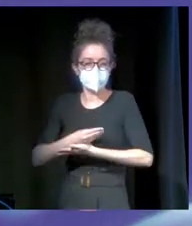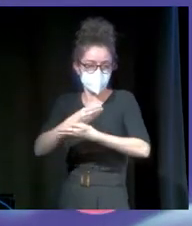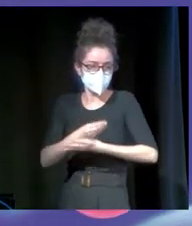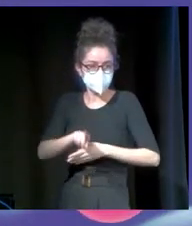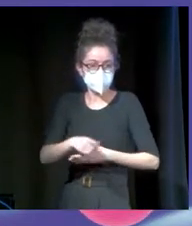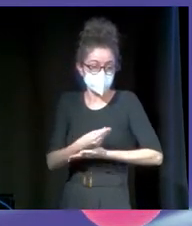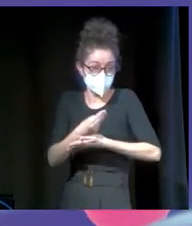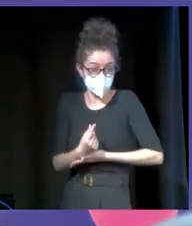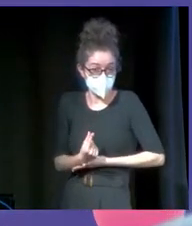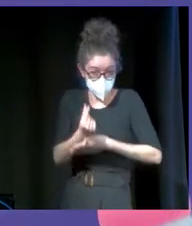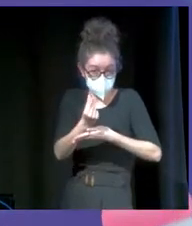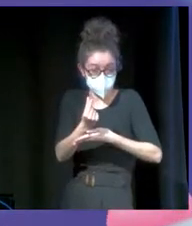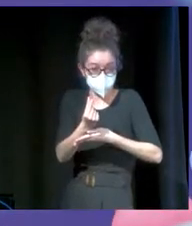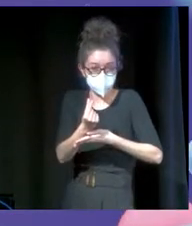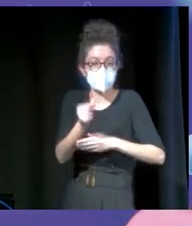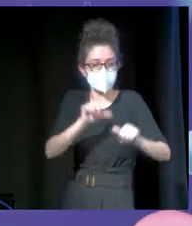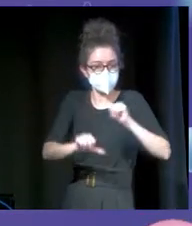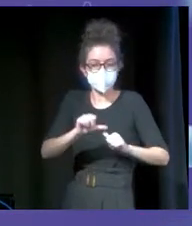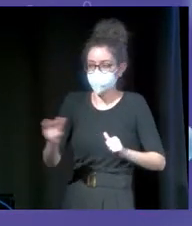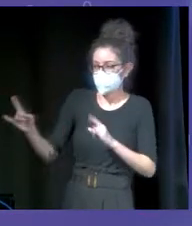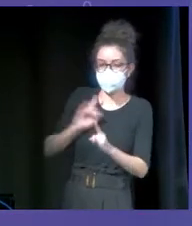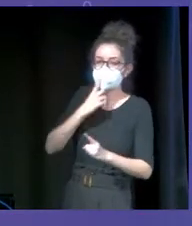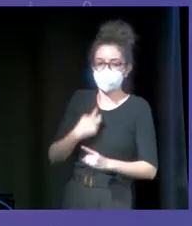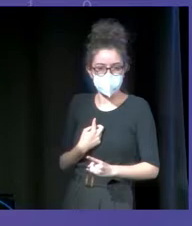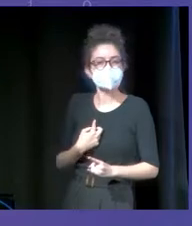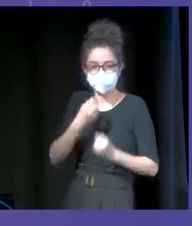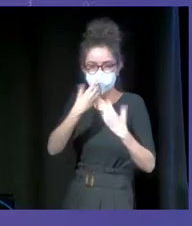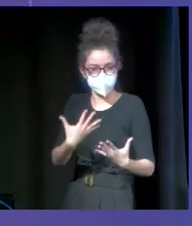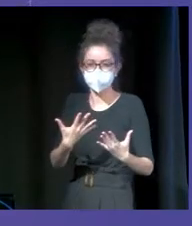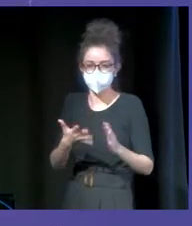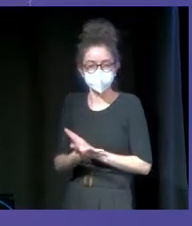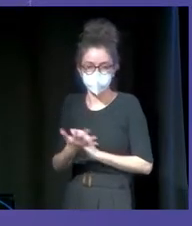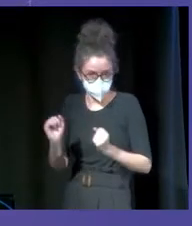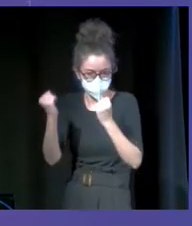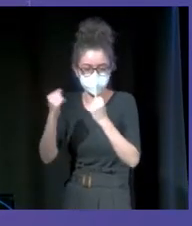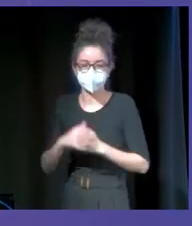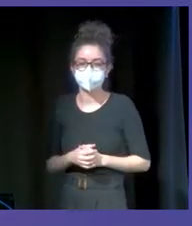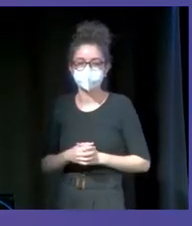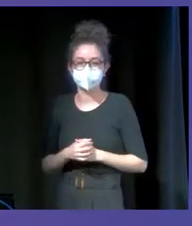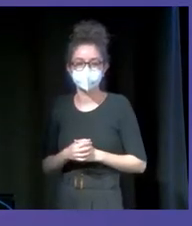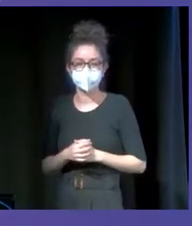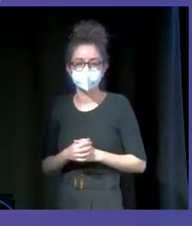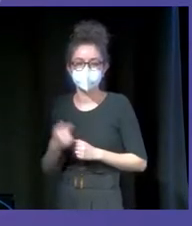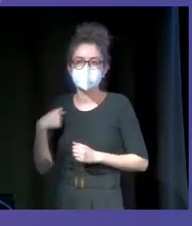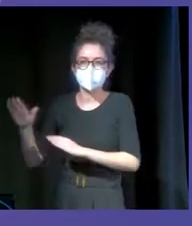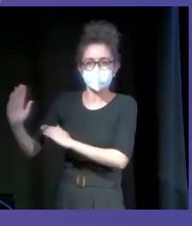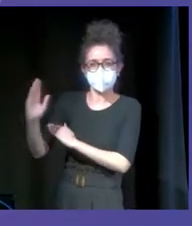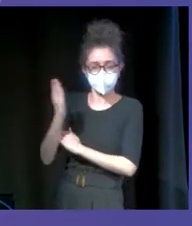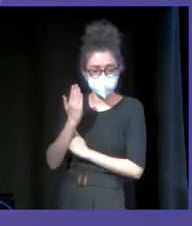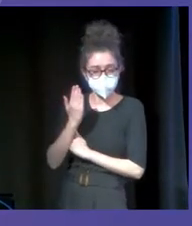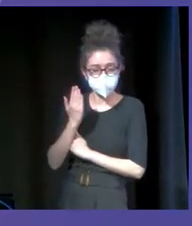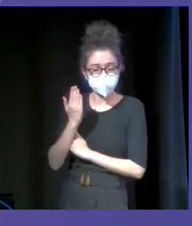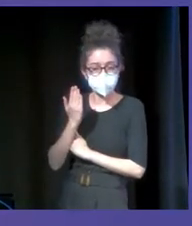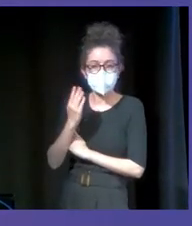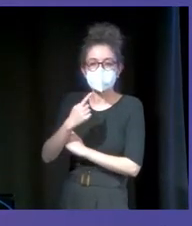día, que me acaban de llamar, que está muy bien. Esto es a lo que me dedico. Sin embargo, últimamente, cuando me presentan, y ya van dos veces hoy, me